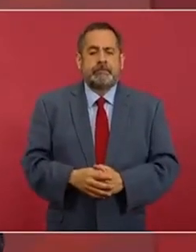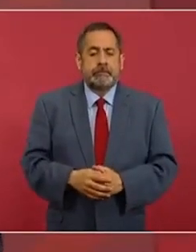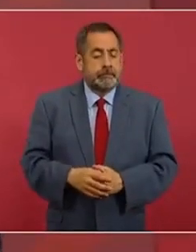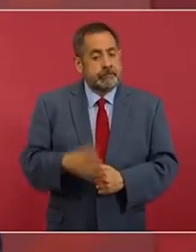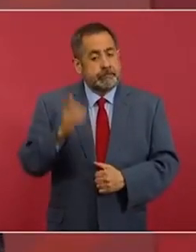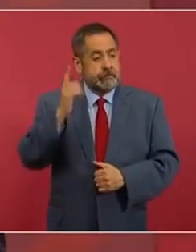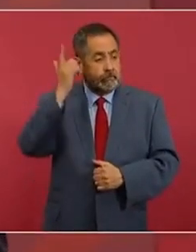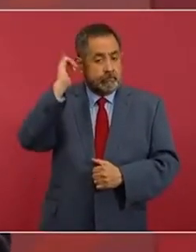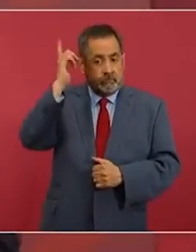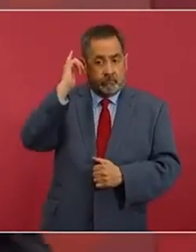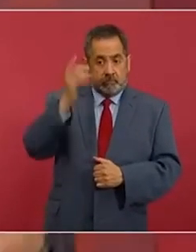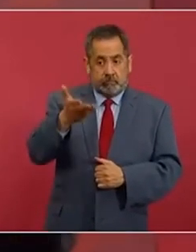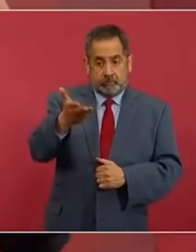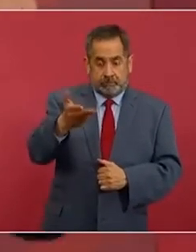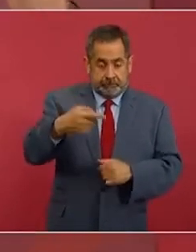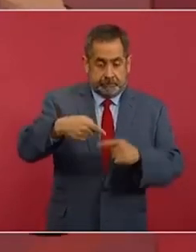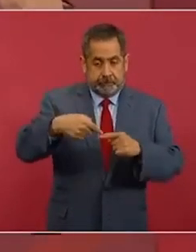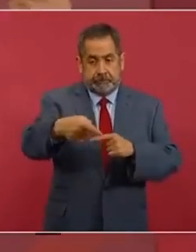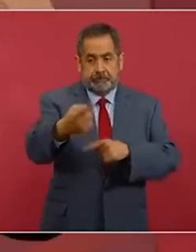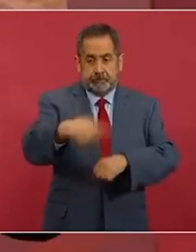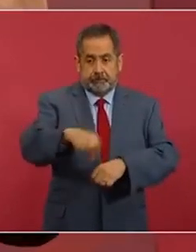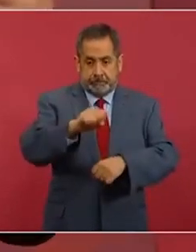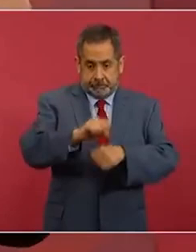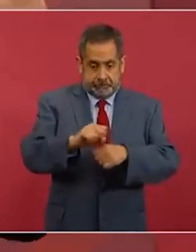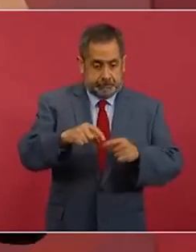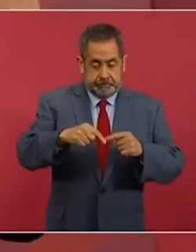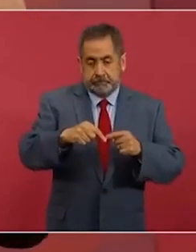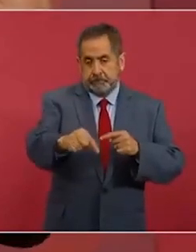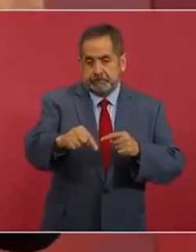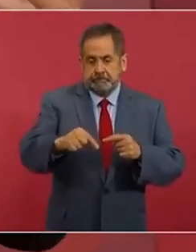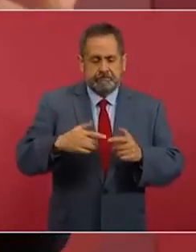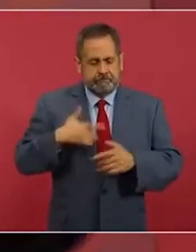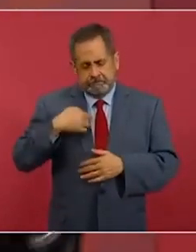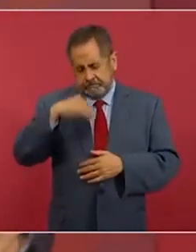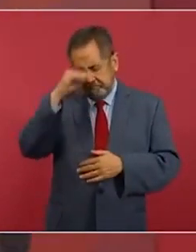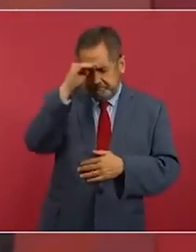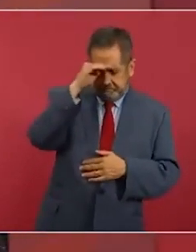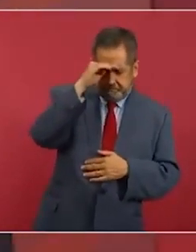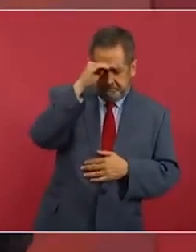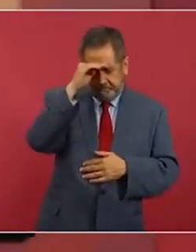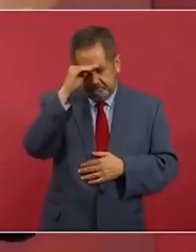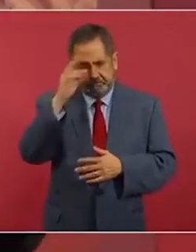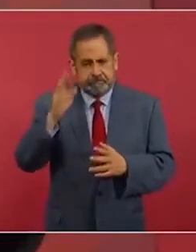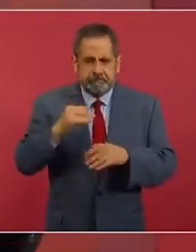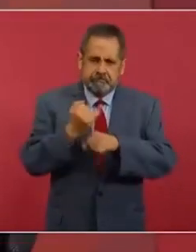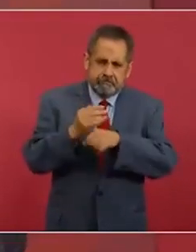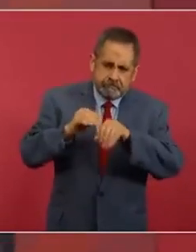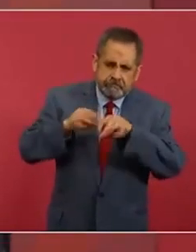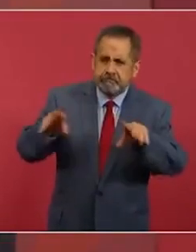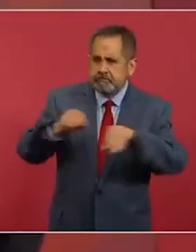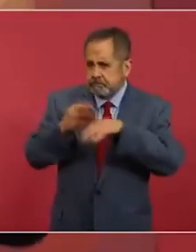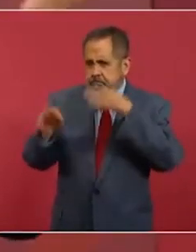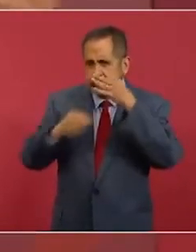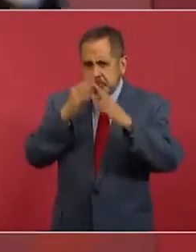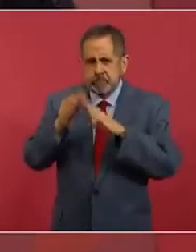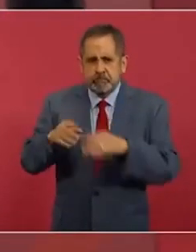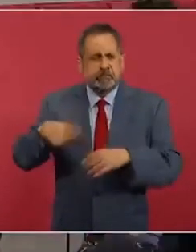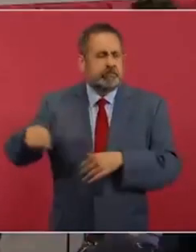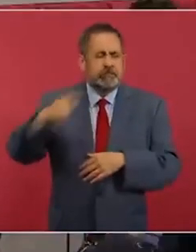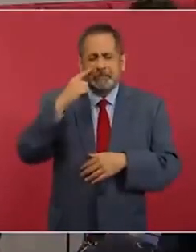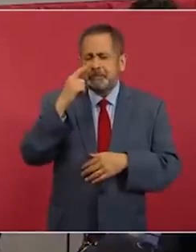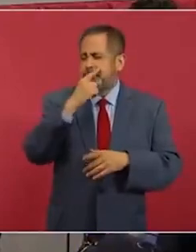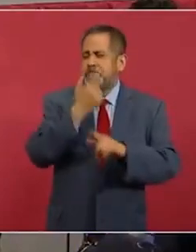ojalá y esta semana la gente piense, tenga información y decida